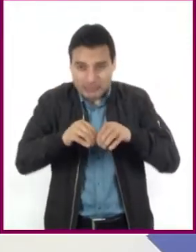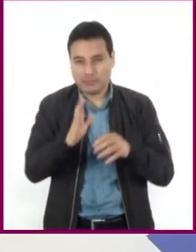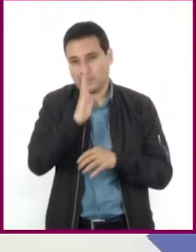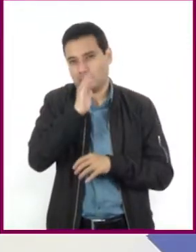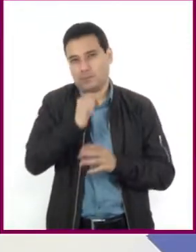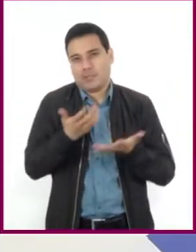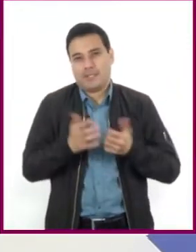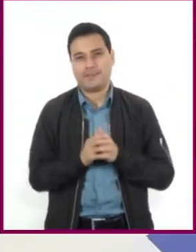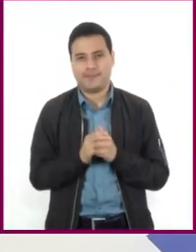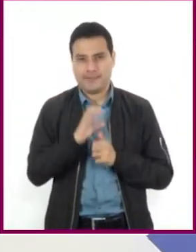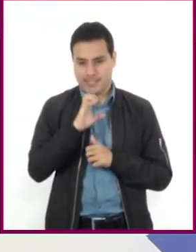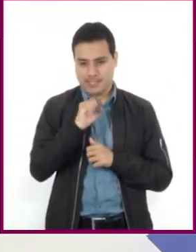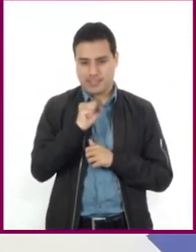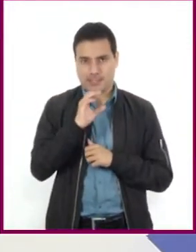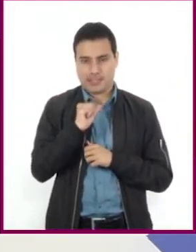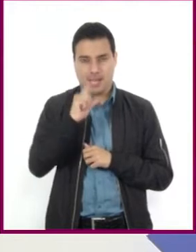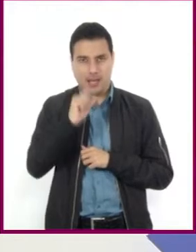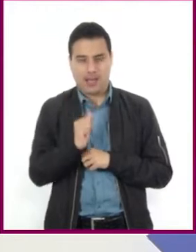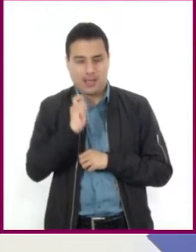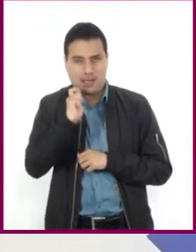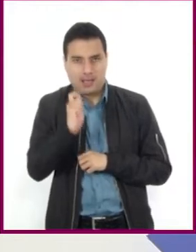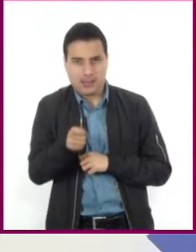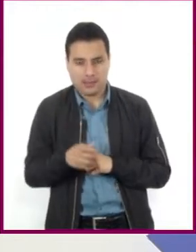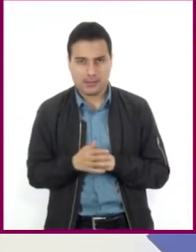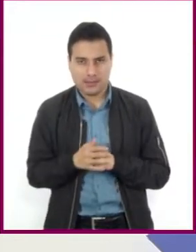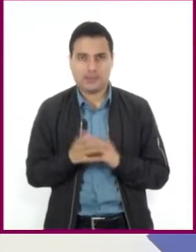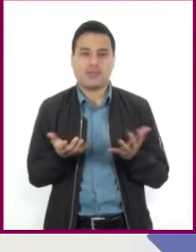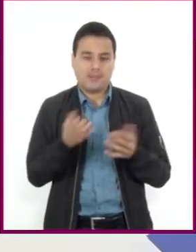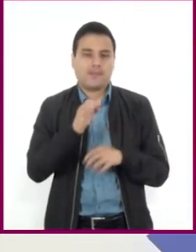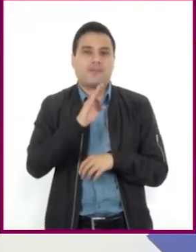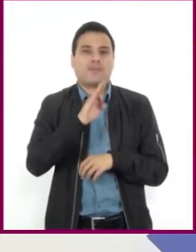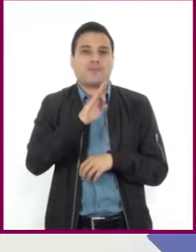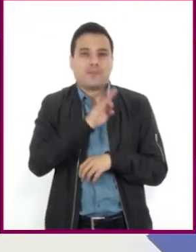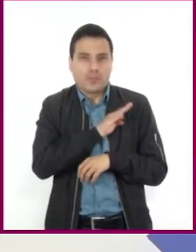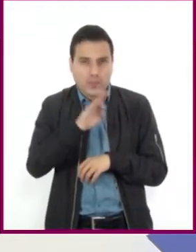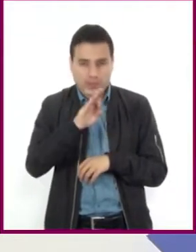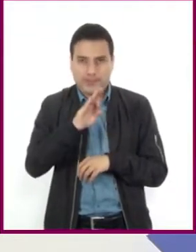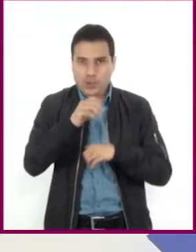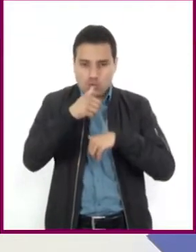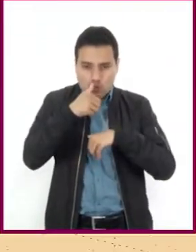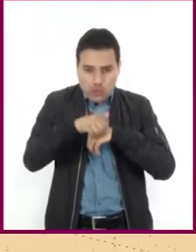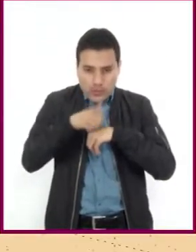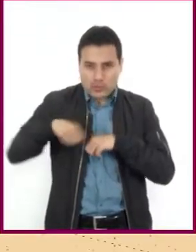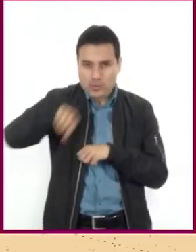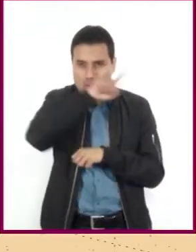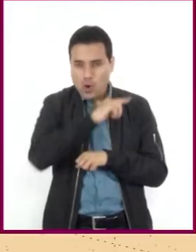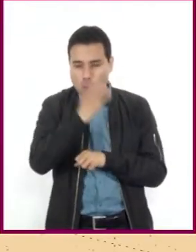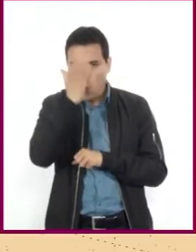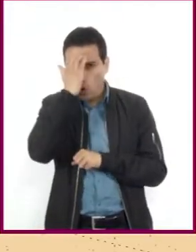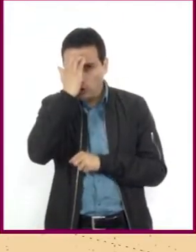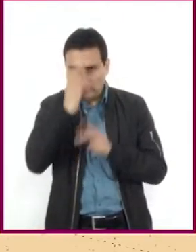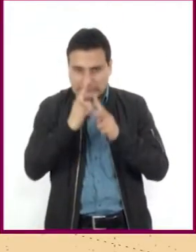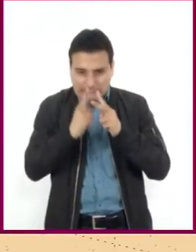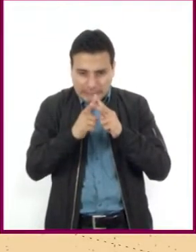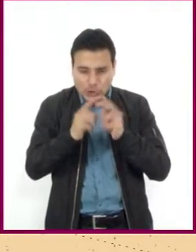Es la proporción que permite representar la realidad con mayor exactitud en el mapa. Es decir, se refiere al